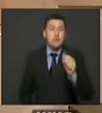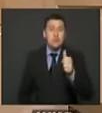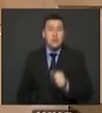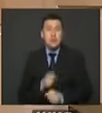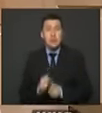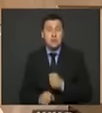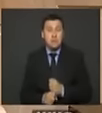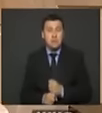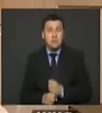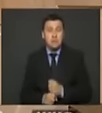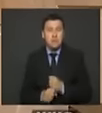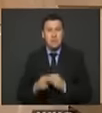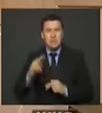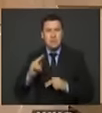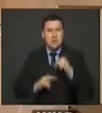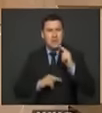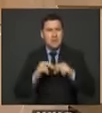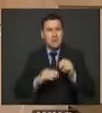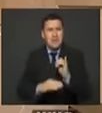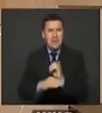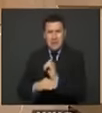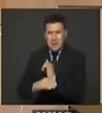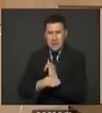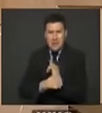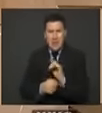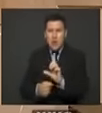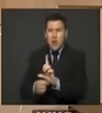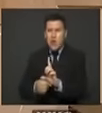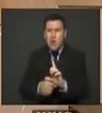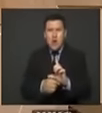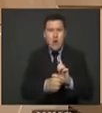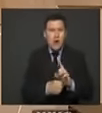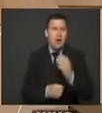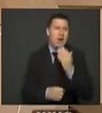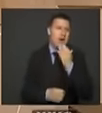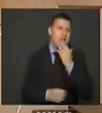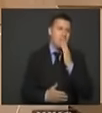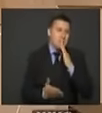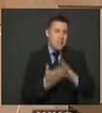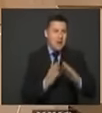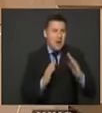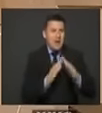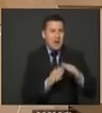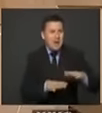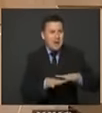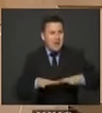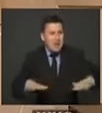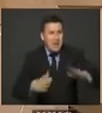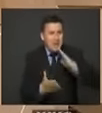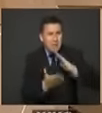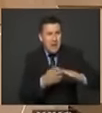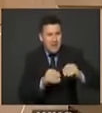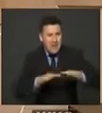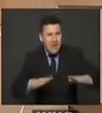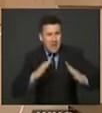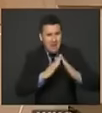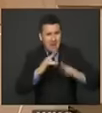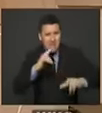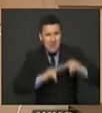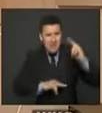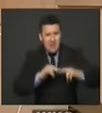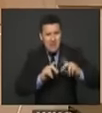años construir instituciones locales lo que hablamos de catastro de titulación de la tierra de